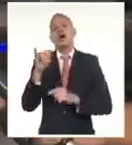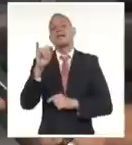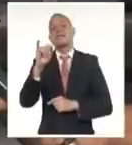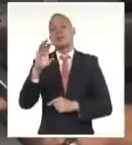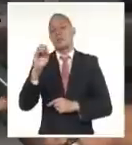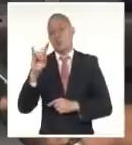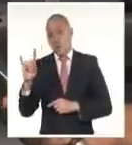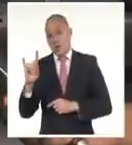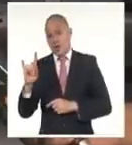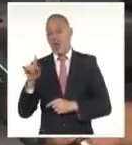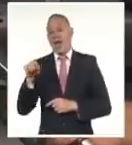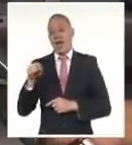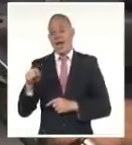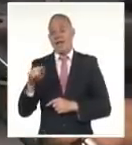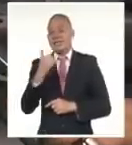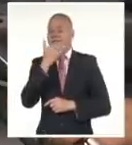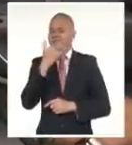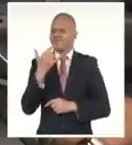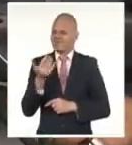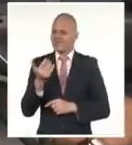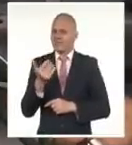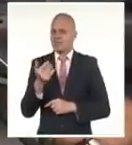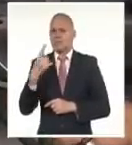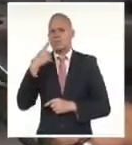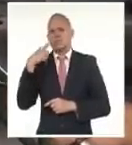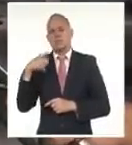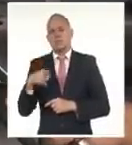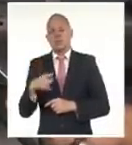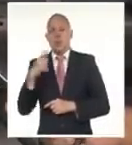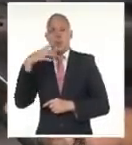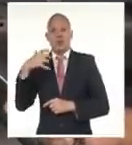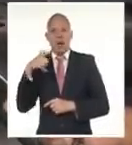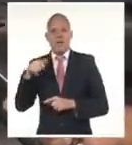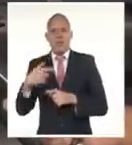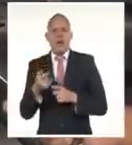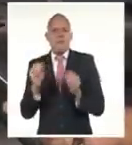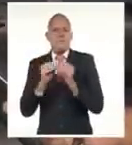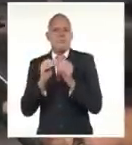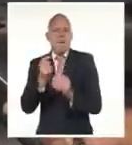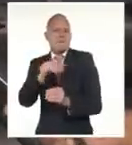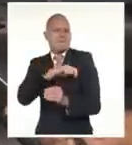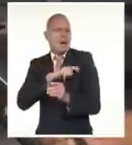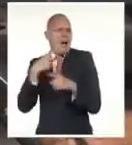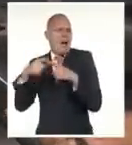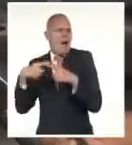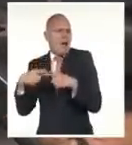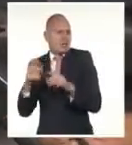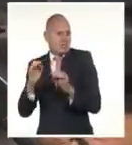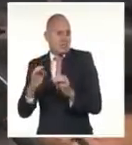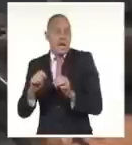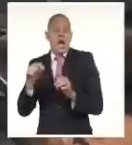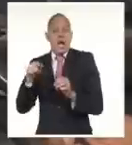fuertemente golpeado, es un edificio de valor patrimonial y se pretende su recuperación total.